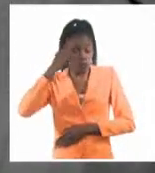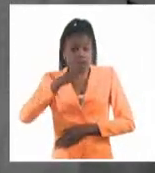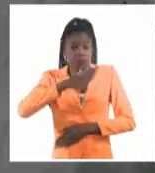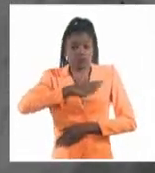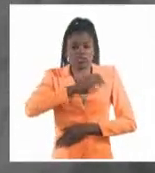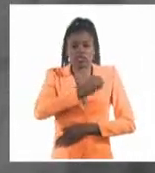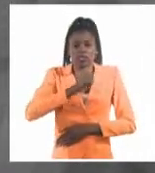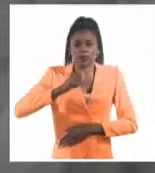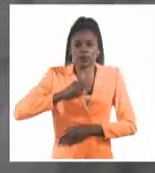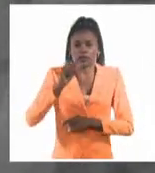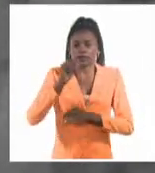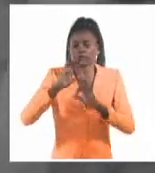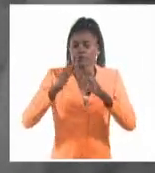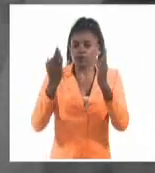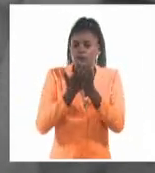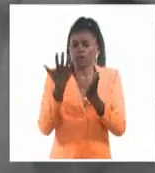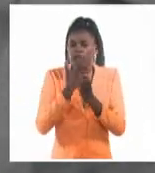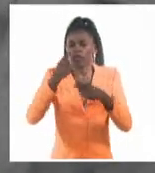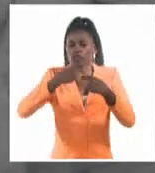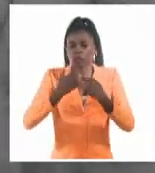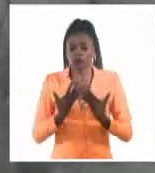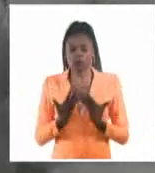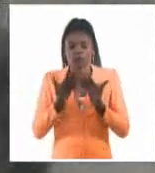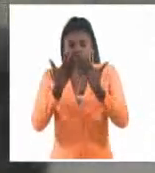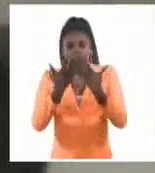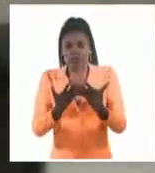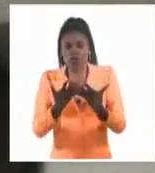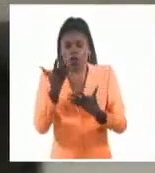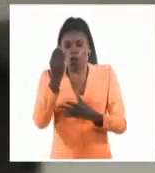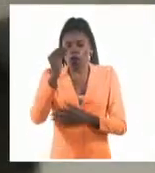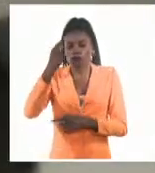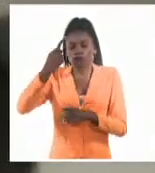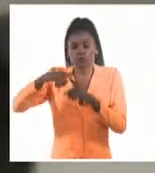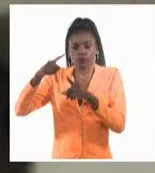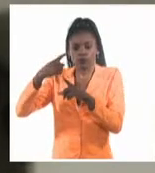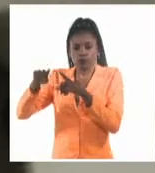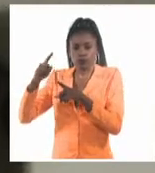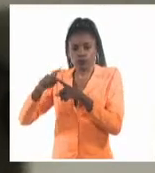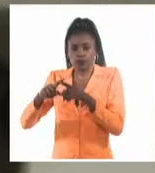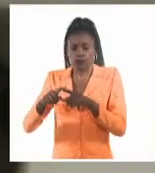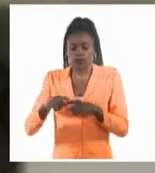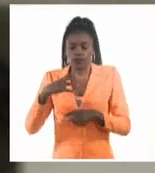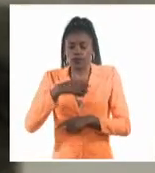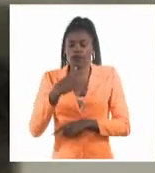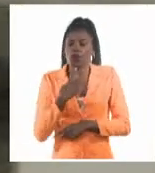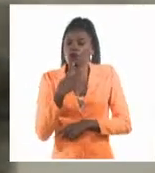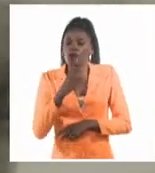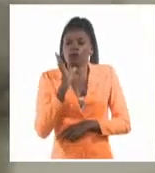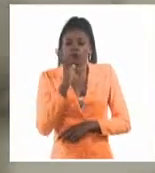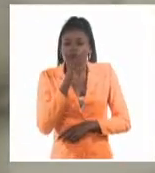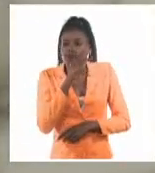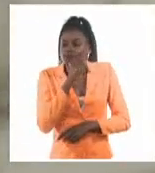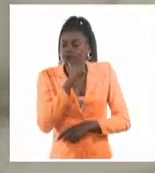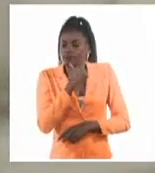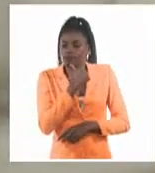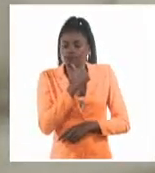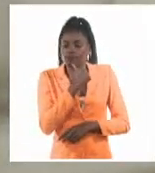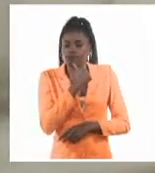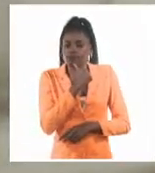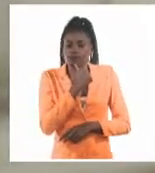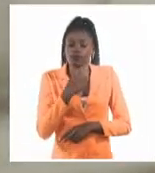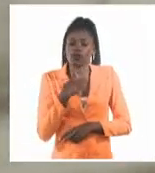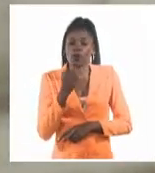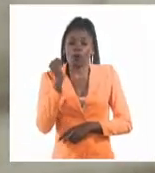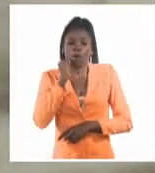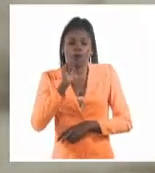y que dedicó a su esposa Aleida, como tantos otros. Tiene una voz muy bonita, mi mamá, un poco gutural, porque es una voz más del